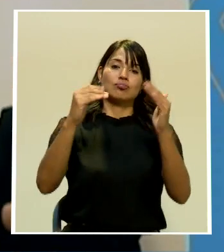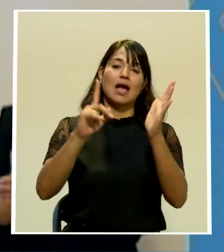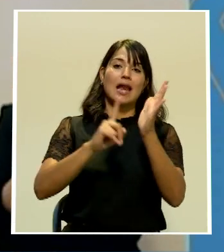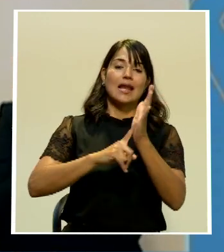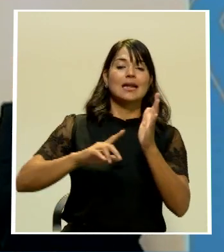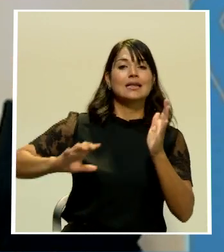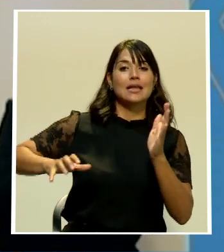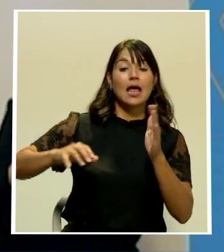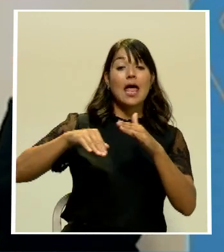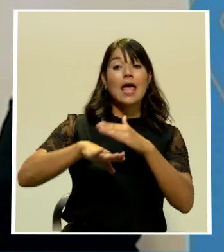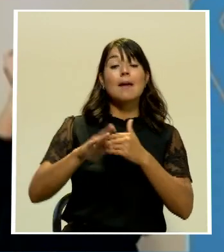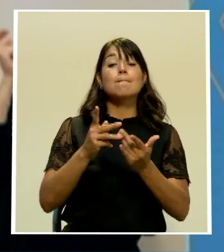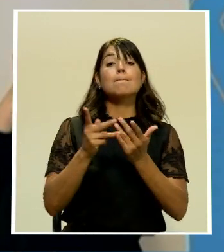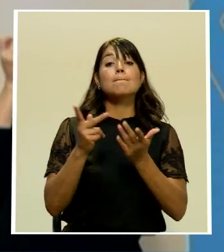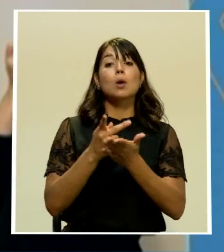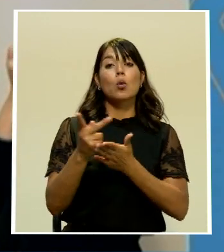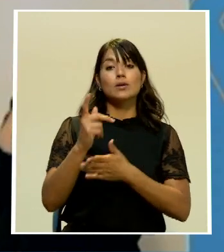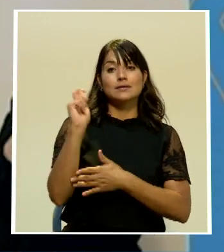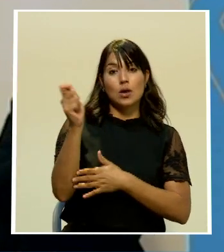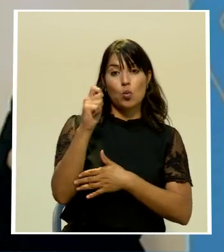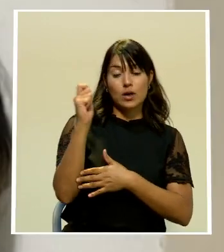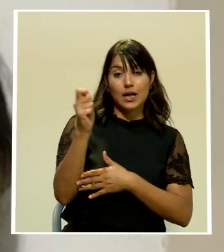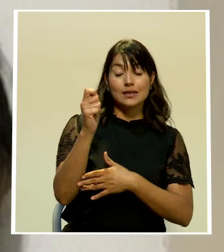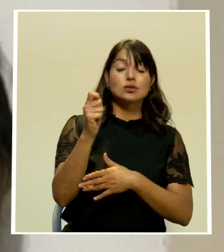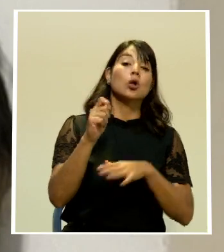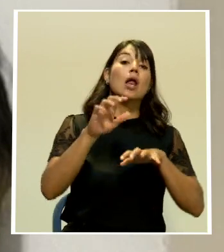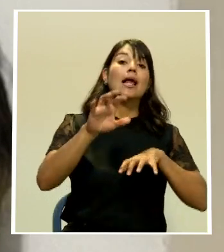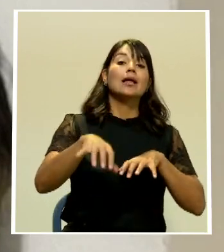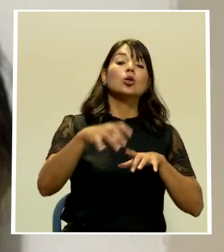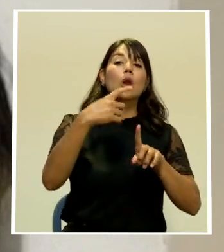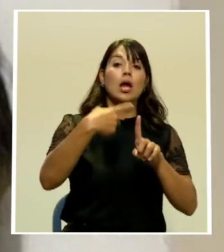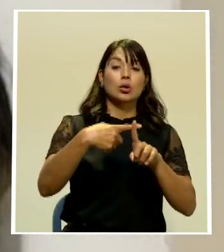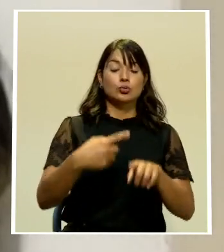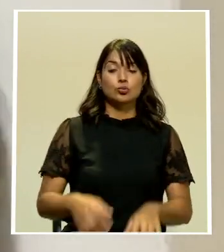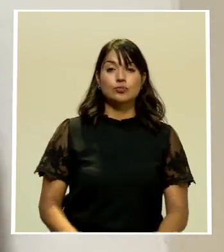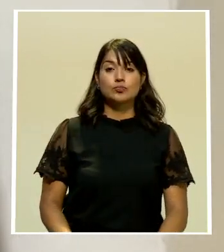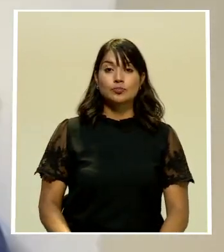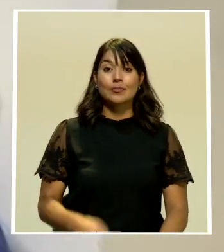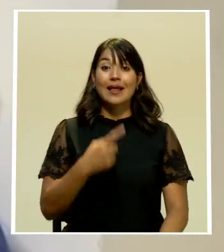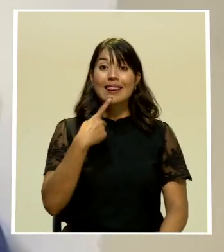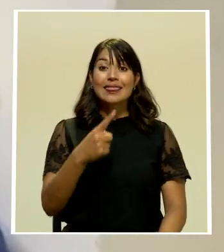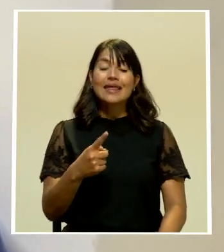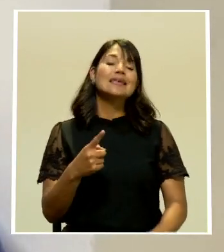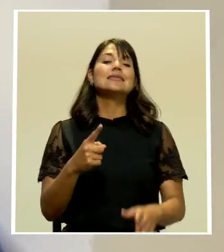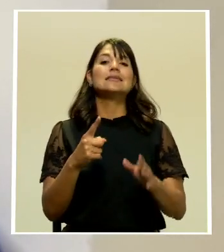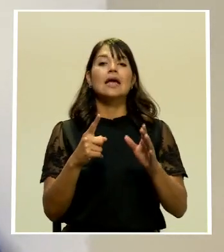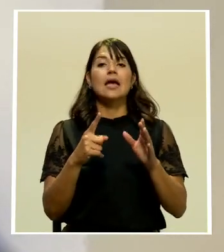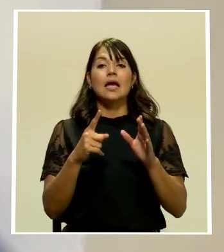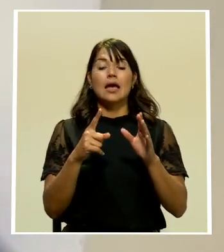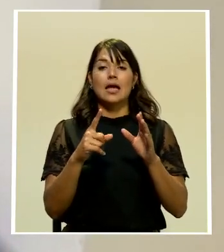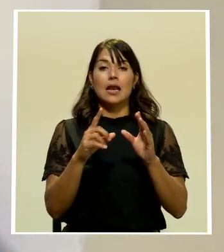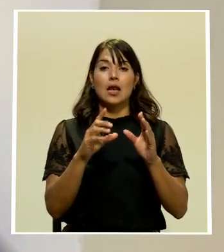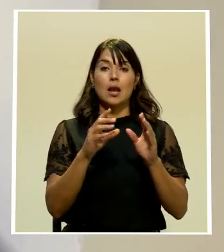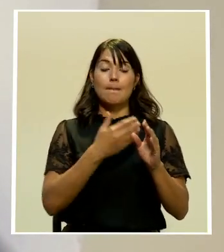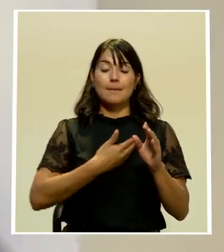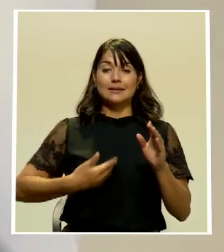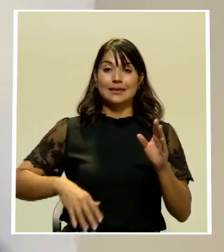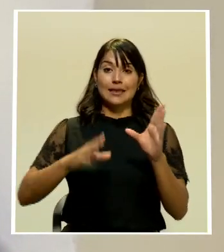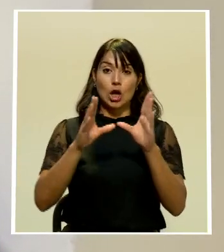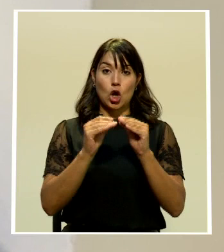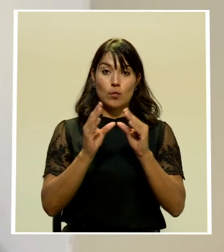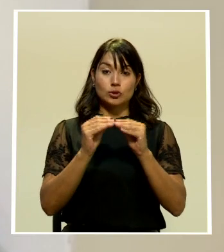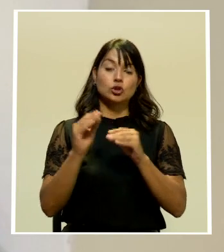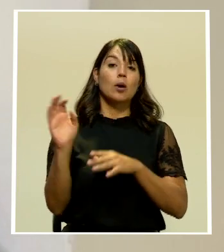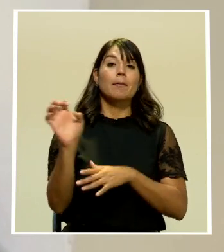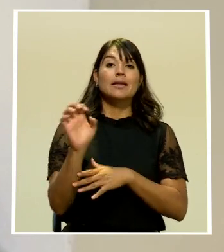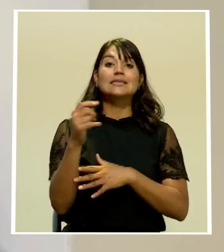la provincia de Guanacaste el cantón de la Cruz Solís insistió que la protección y cumplimiento de los lineamientos de salud tienen que